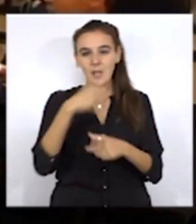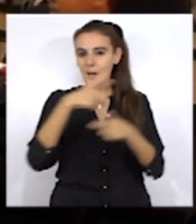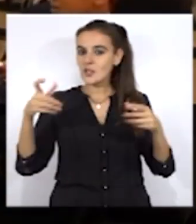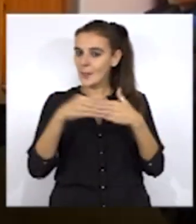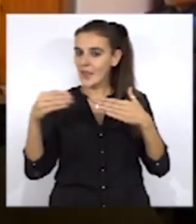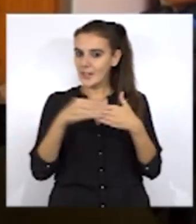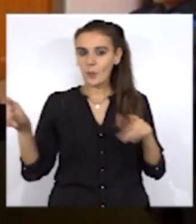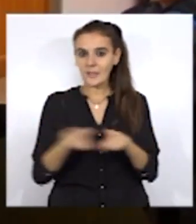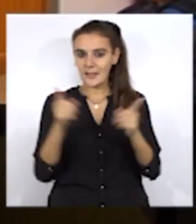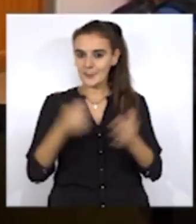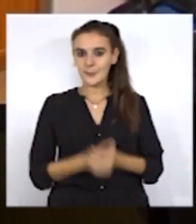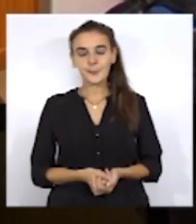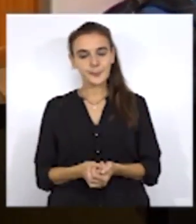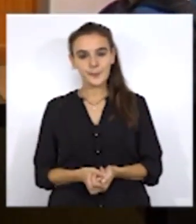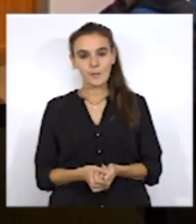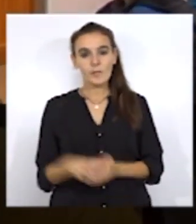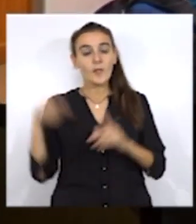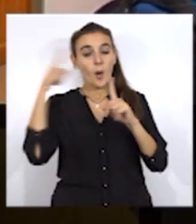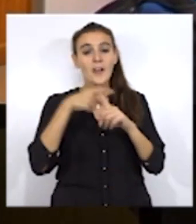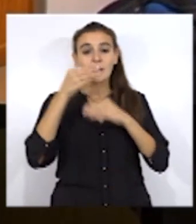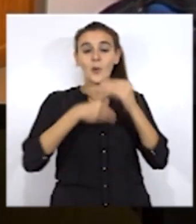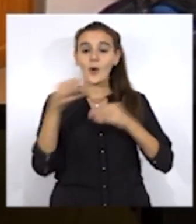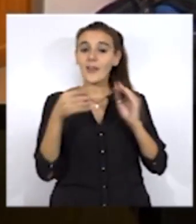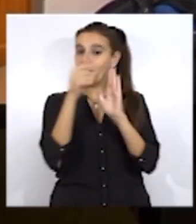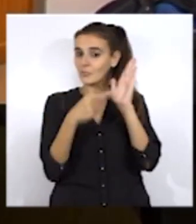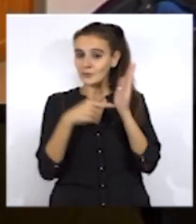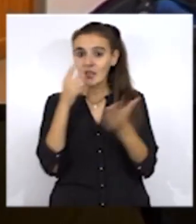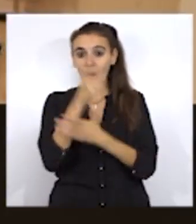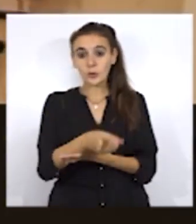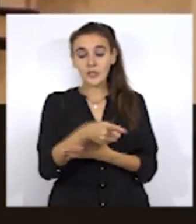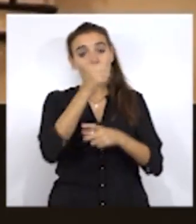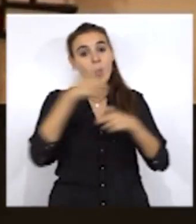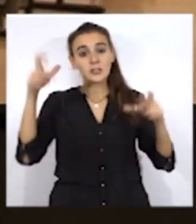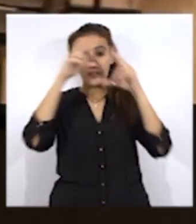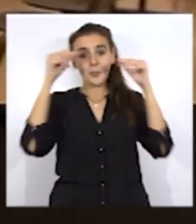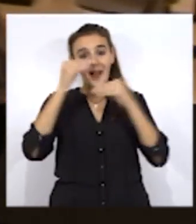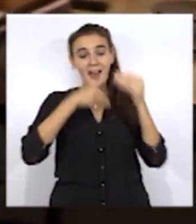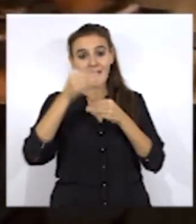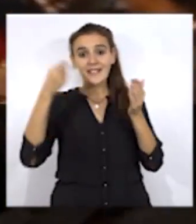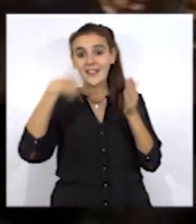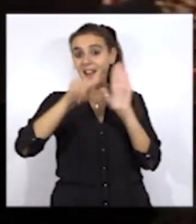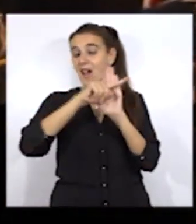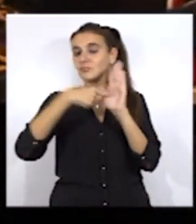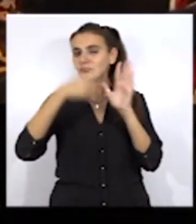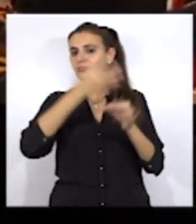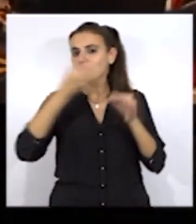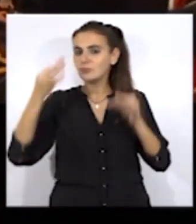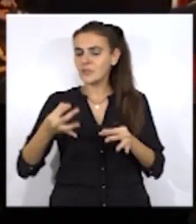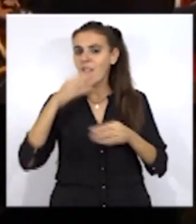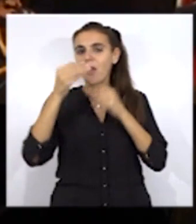Para poder efectuar esta indicación y autorización los enfermeros deberán estar acreditados, algo que se consigue con un año de experiencia